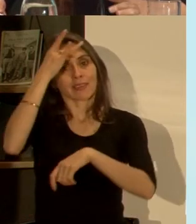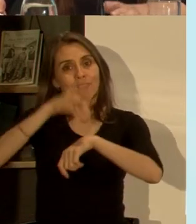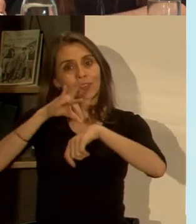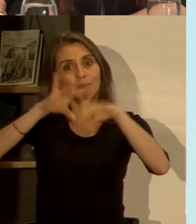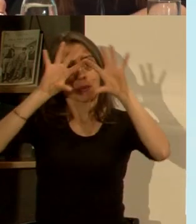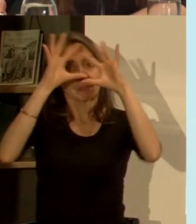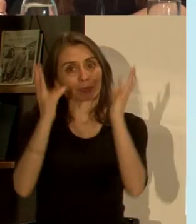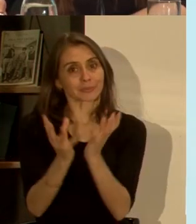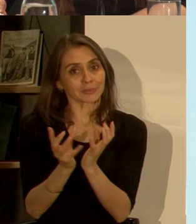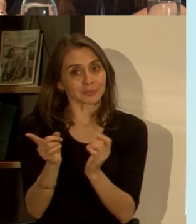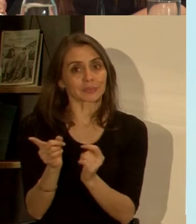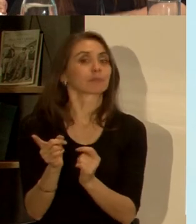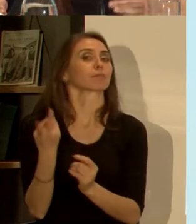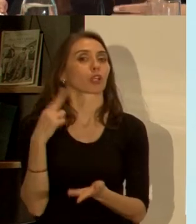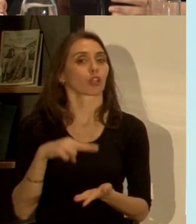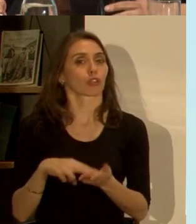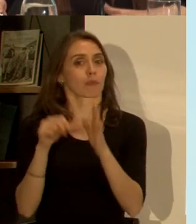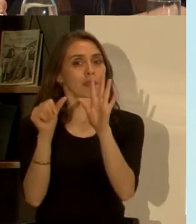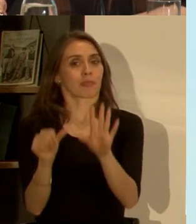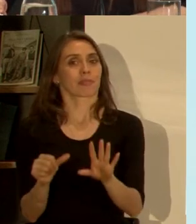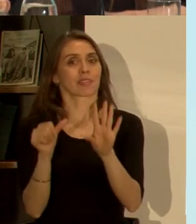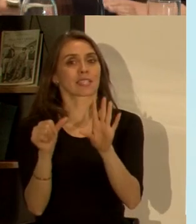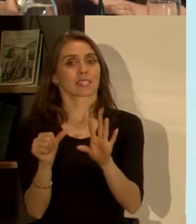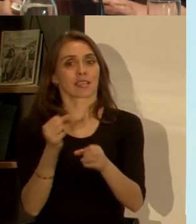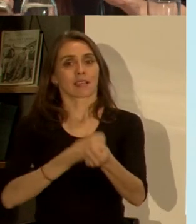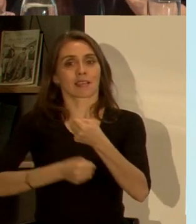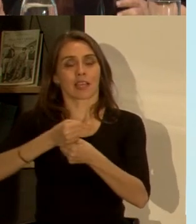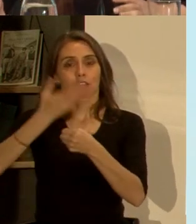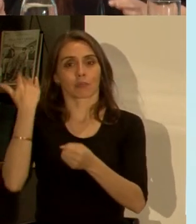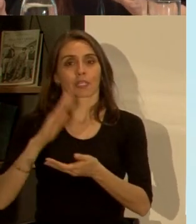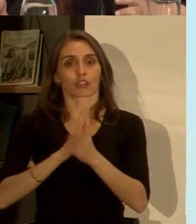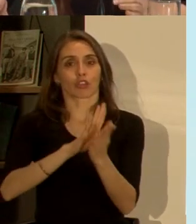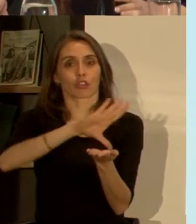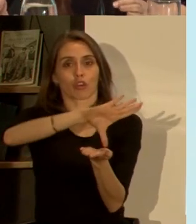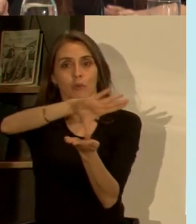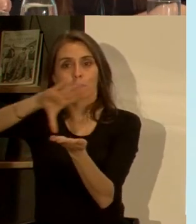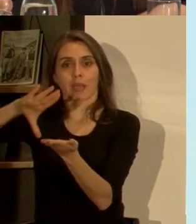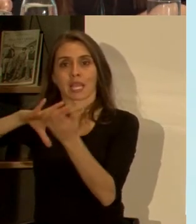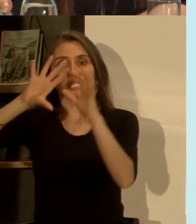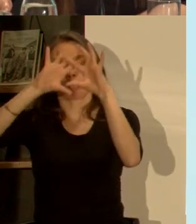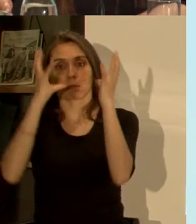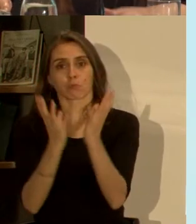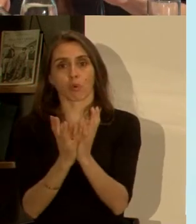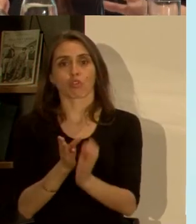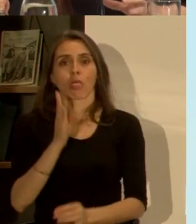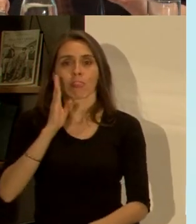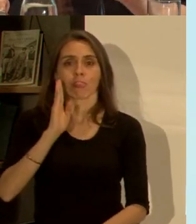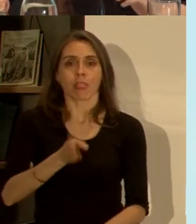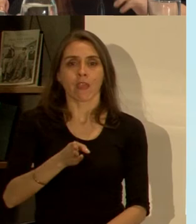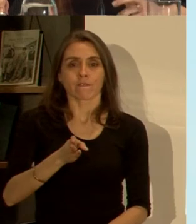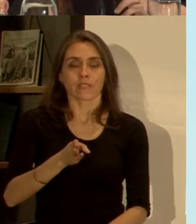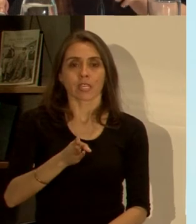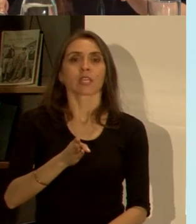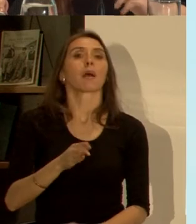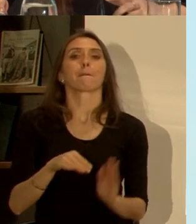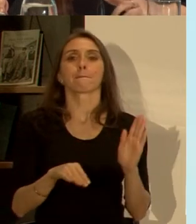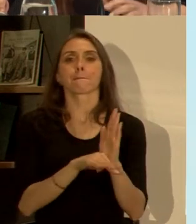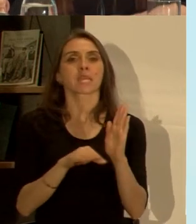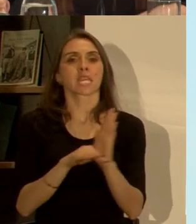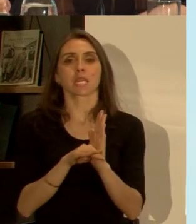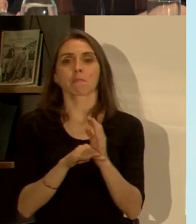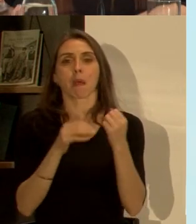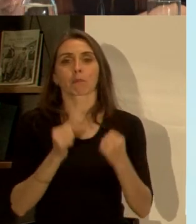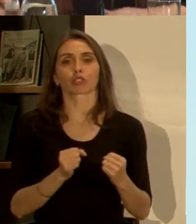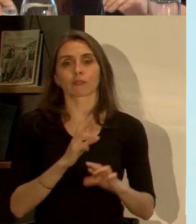y es así entonces como en el año 2016 que fue el año pasado todos los países del mundo teníamos que tener una capacidad mínima